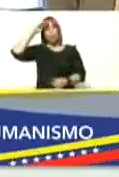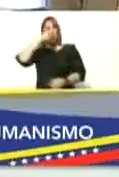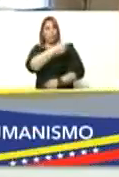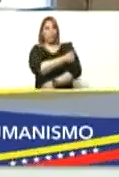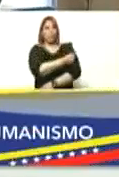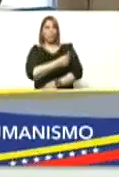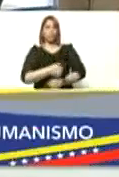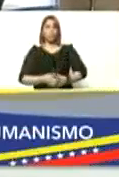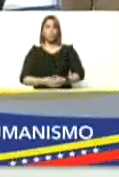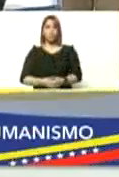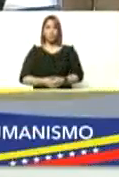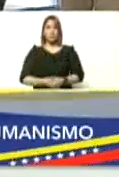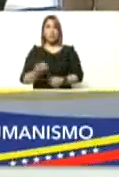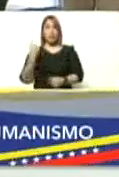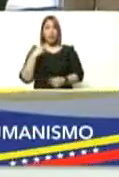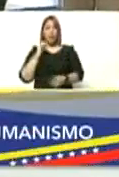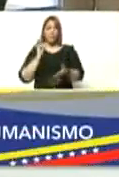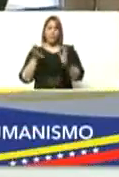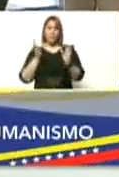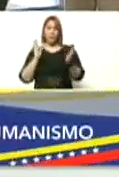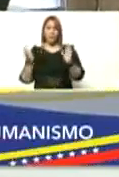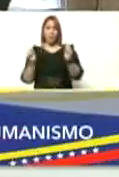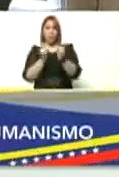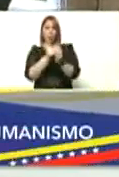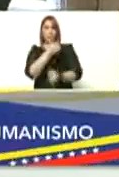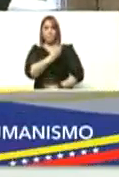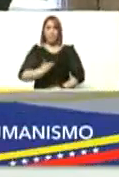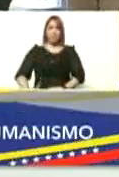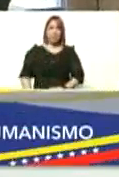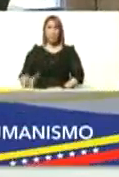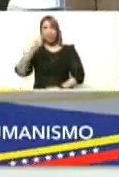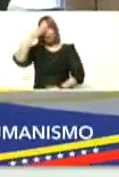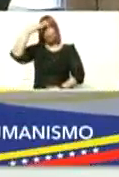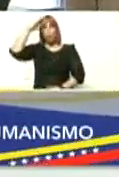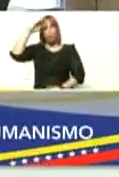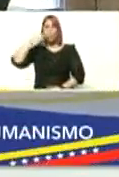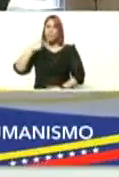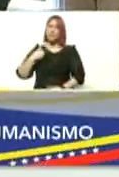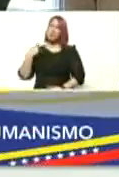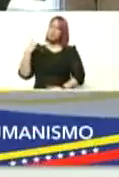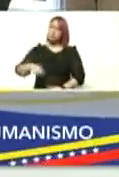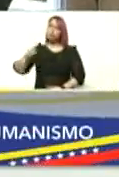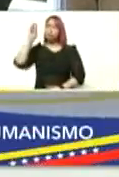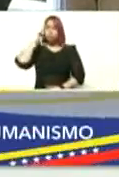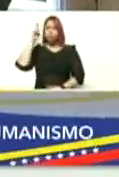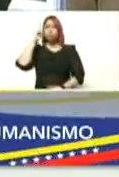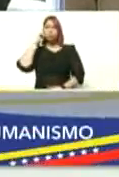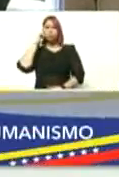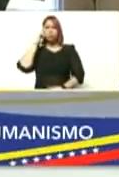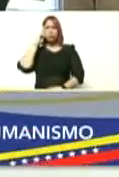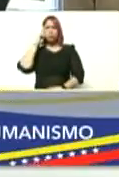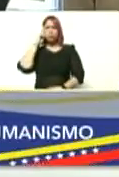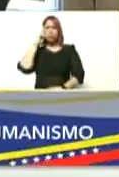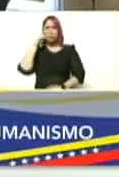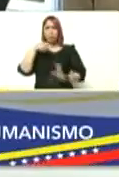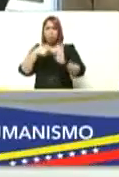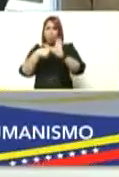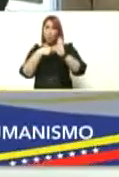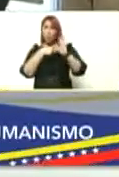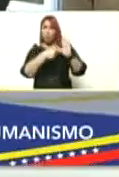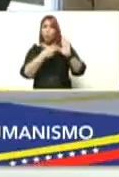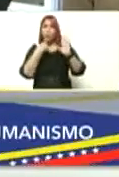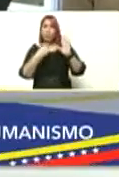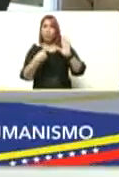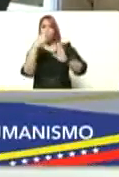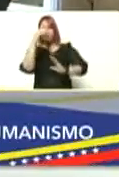ayer conversaba con el presidente de Cuba y me decía y tiene razón que se demostró lo que dijo